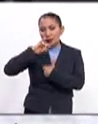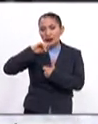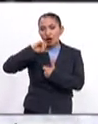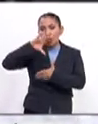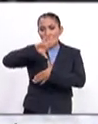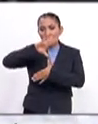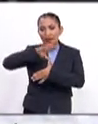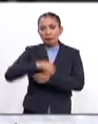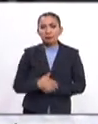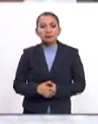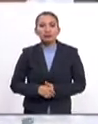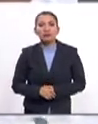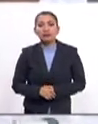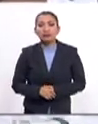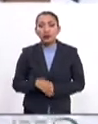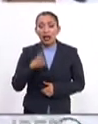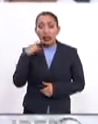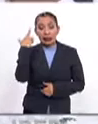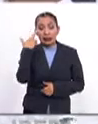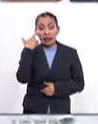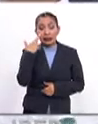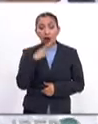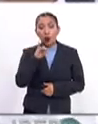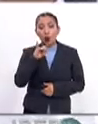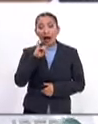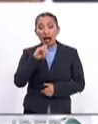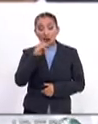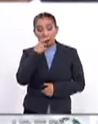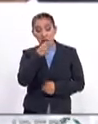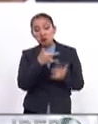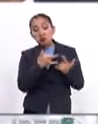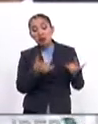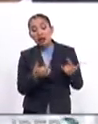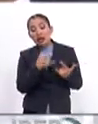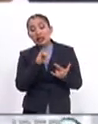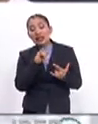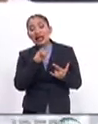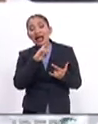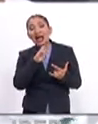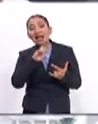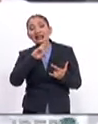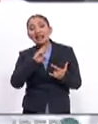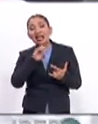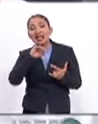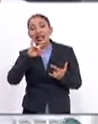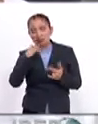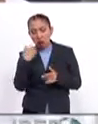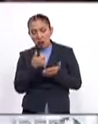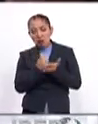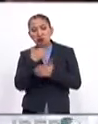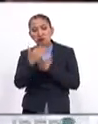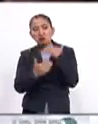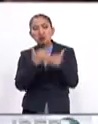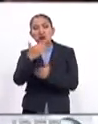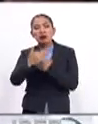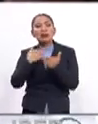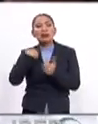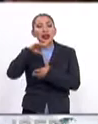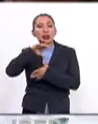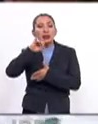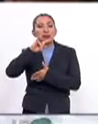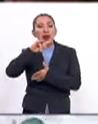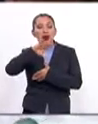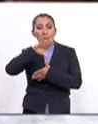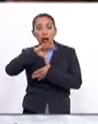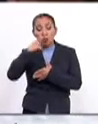Iberoamérica. El rey emérito, Juan Carlos, destacó la trayectoria de Enrique Iglesias a favor del desarrollo de Iberoamérica, ya